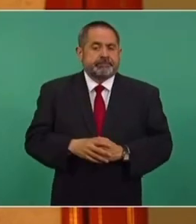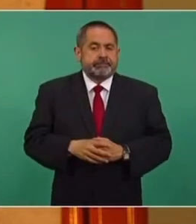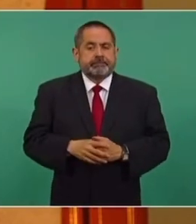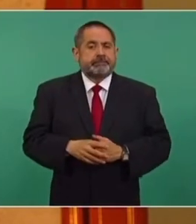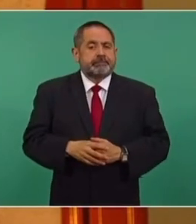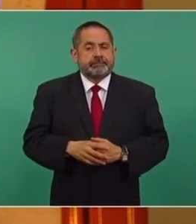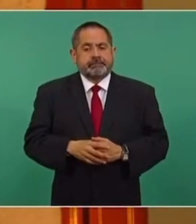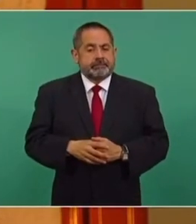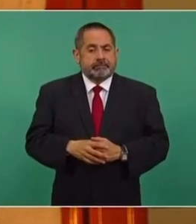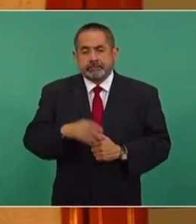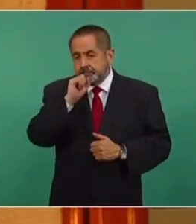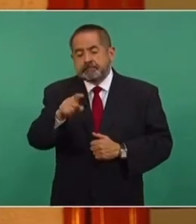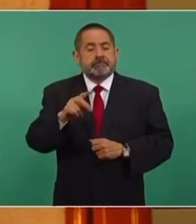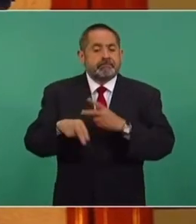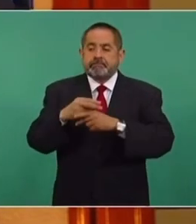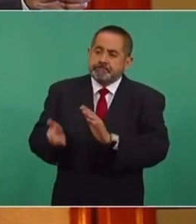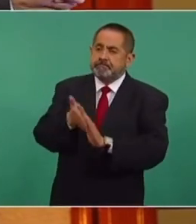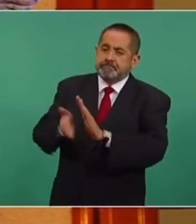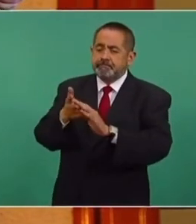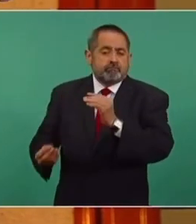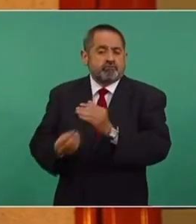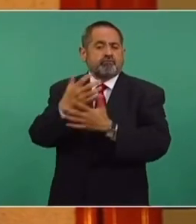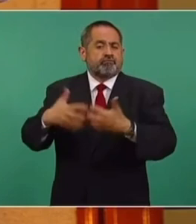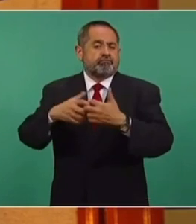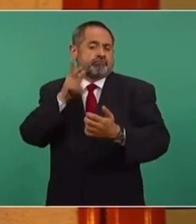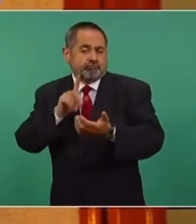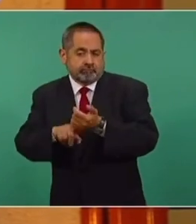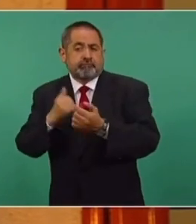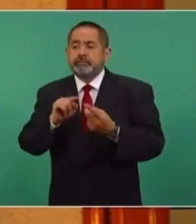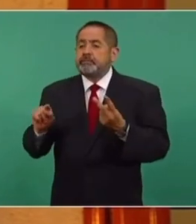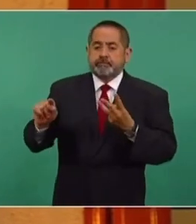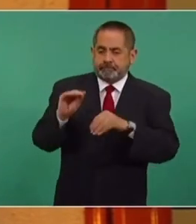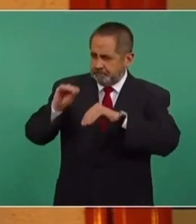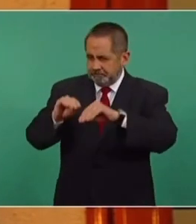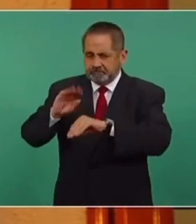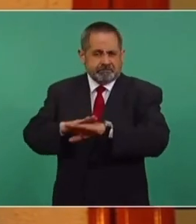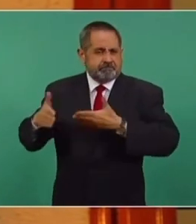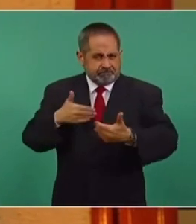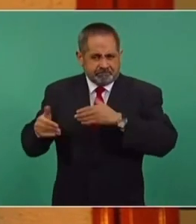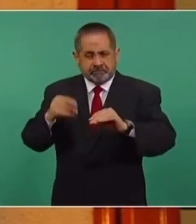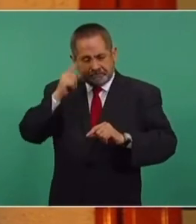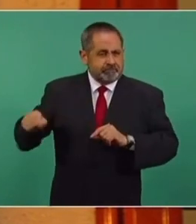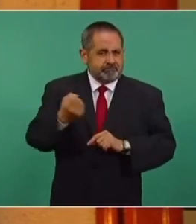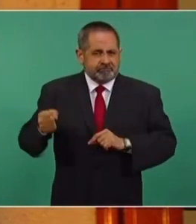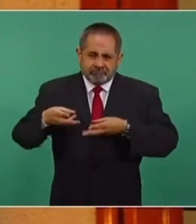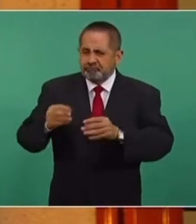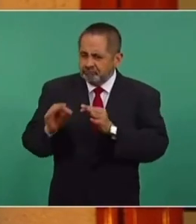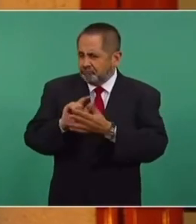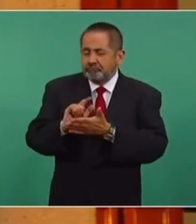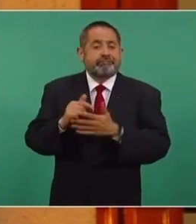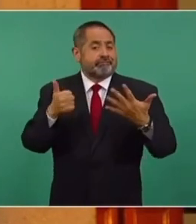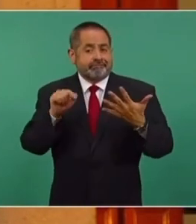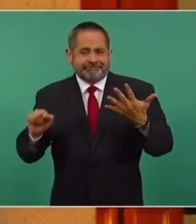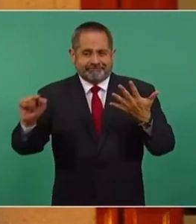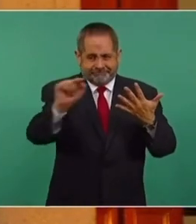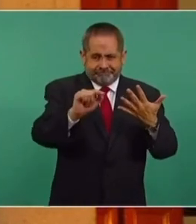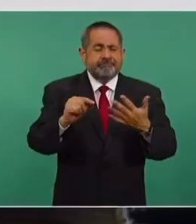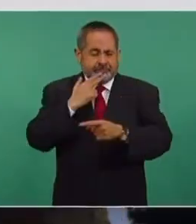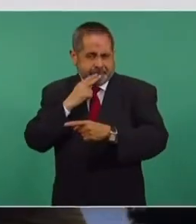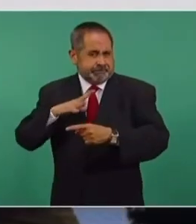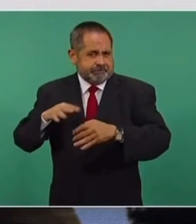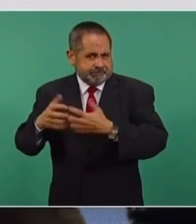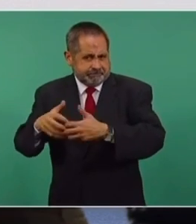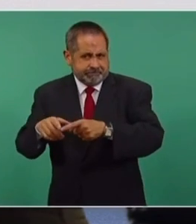Además, invertiremos en la construcción de una nueva refinería y estamos modernizando para aumentar la eficiencia energética en las 6 refinerías que se tienen en